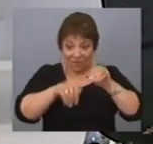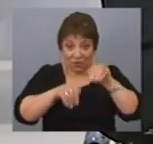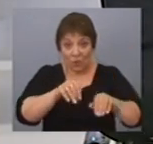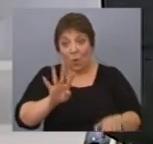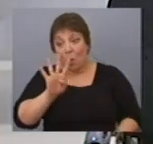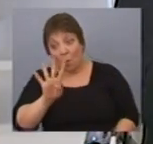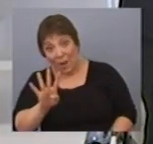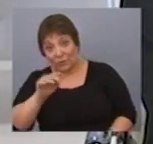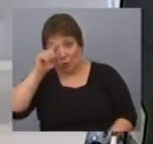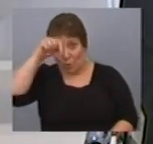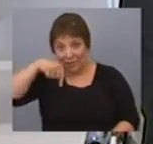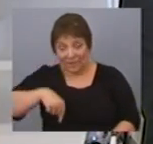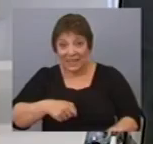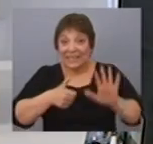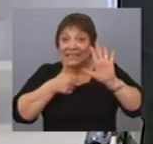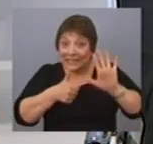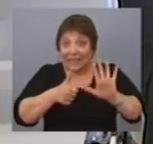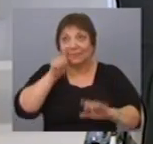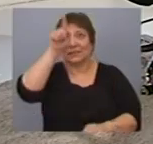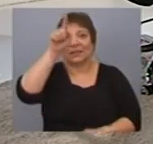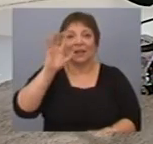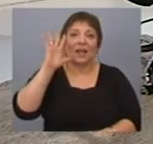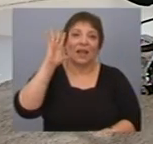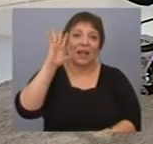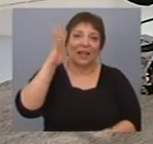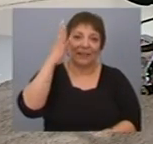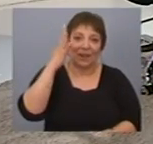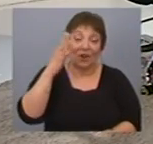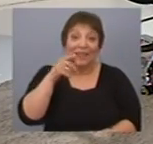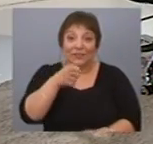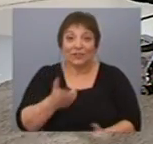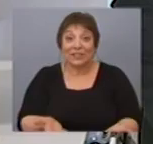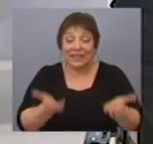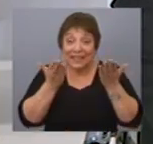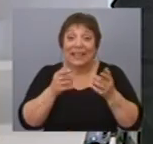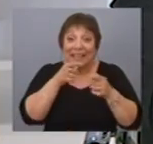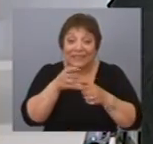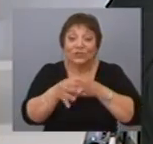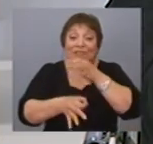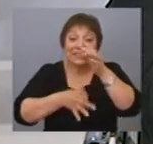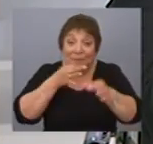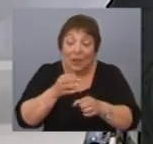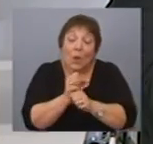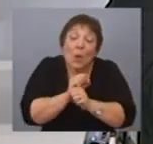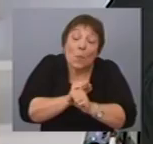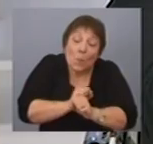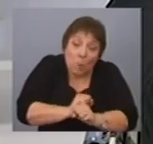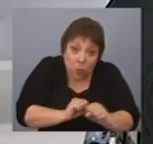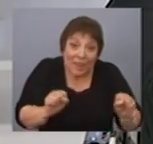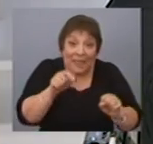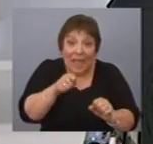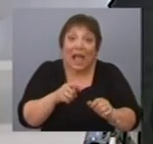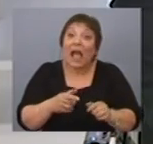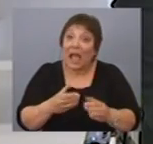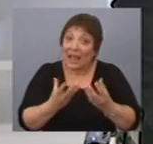4 están en Montevideo, pero 6 están en el interior. Entonces este crecimiento creo que está explicando, o podría explicar que ahí hay una cantera